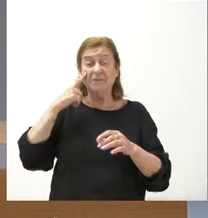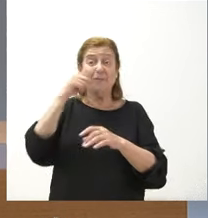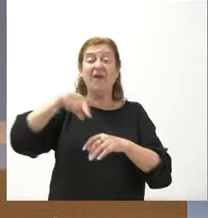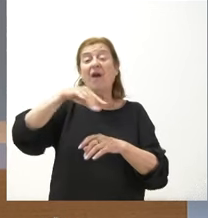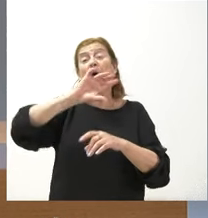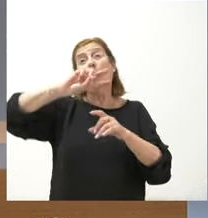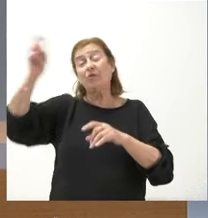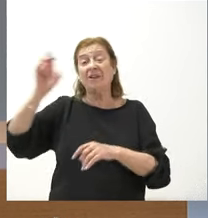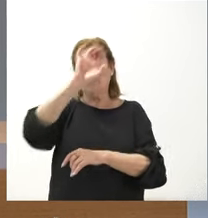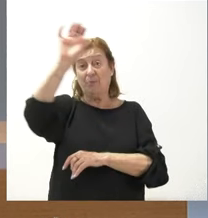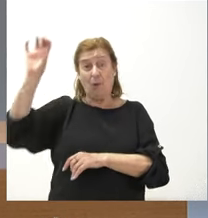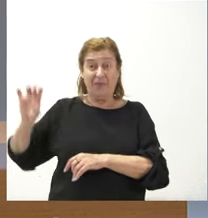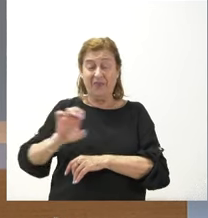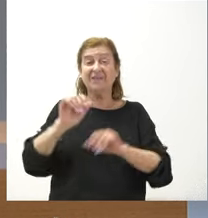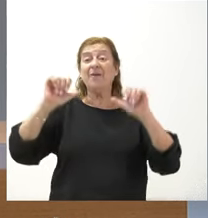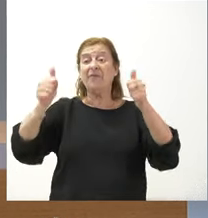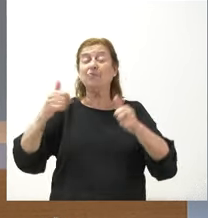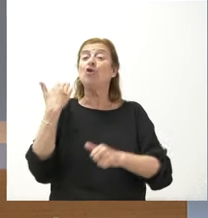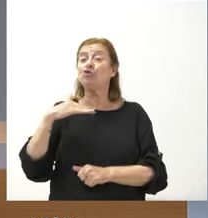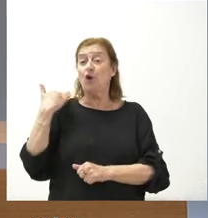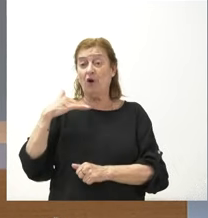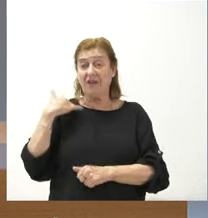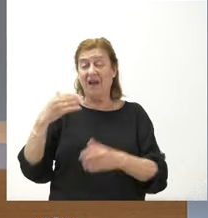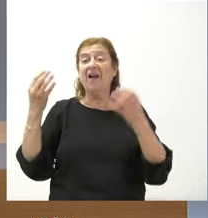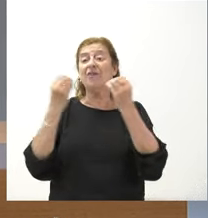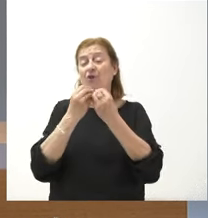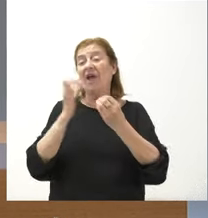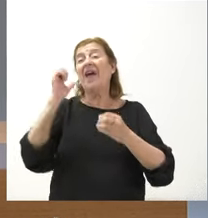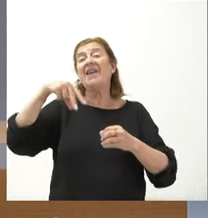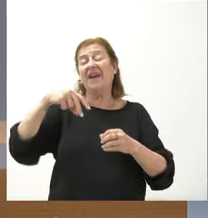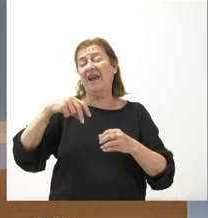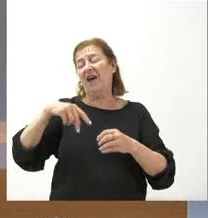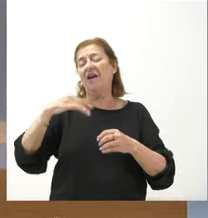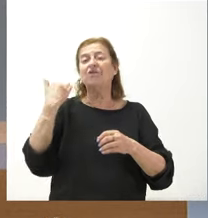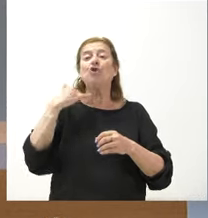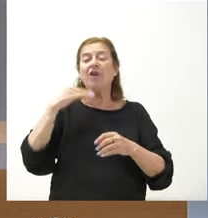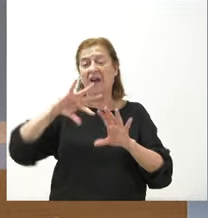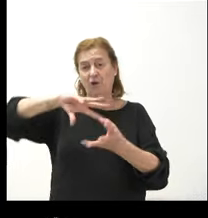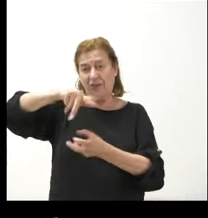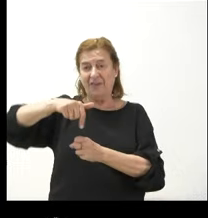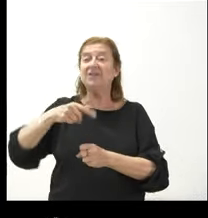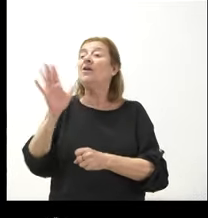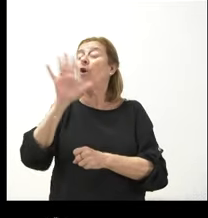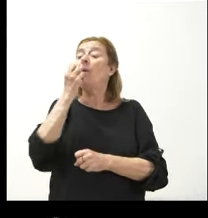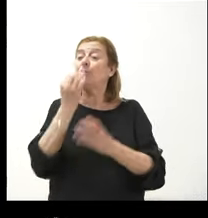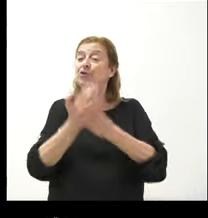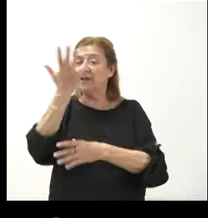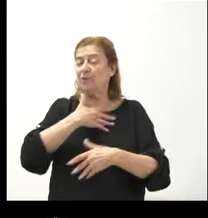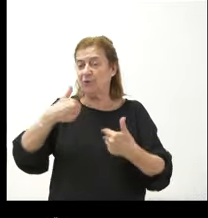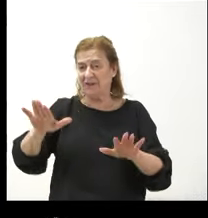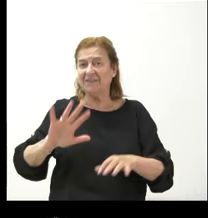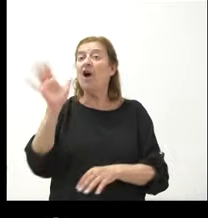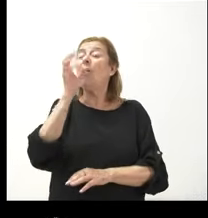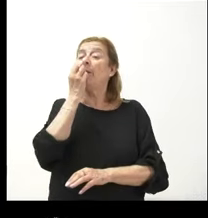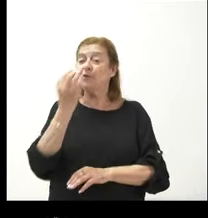otras provincias lo vamos a iniciar en Soria con Encarna Muñoz de Soria Noticias cuando quieras Encarna buenos días hola buenos